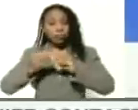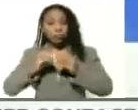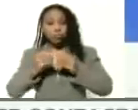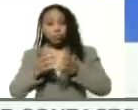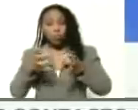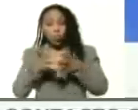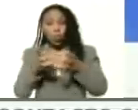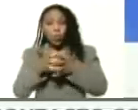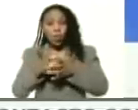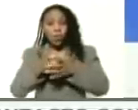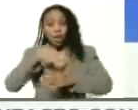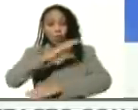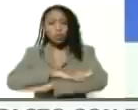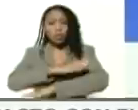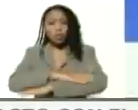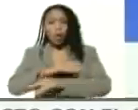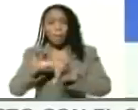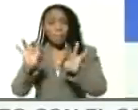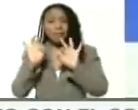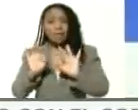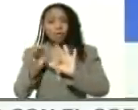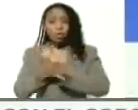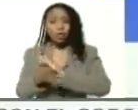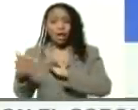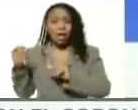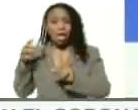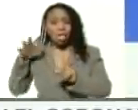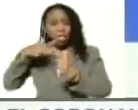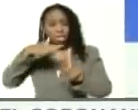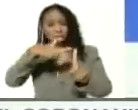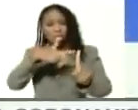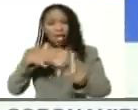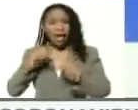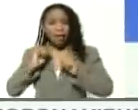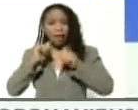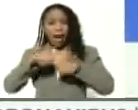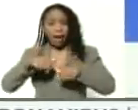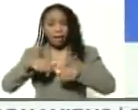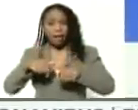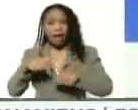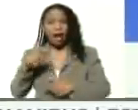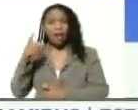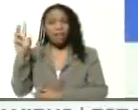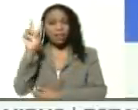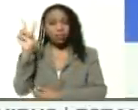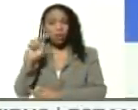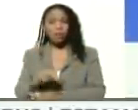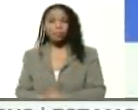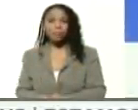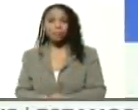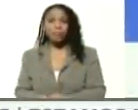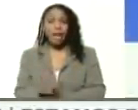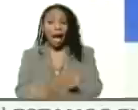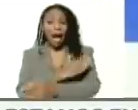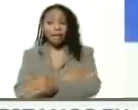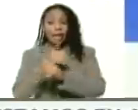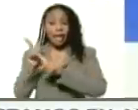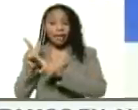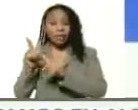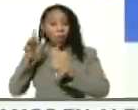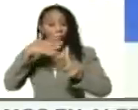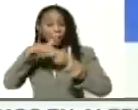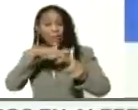de acciones especiales con el que se amenazó recientemente a Venezuela. Ante tales amenazas